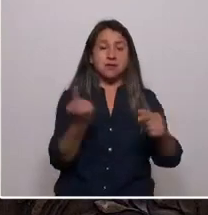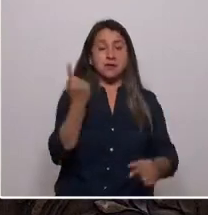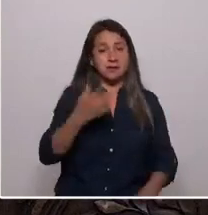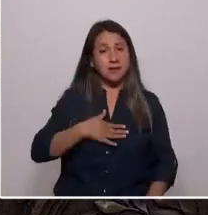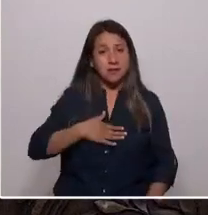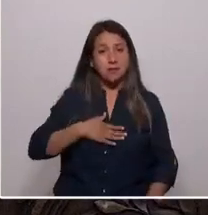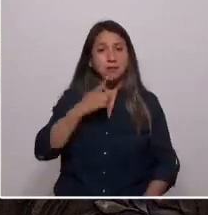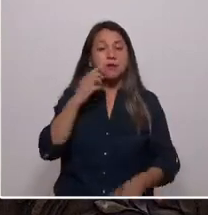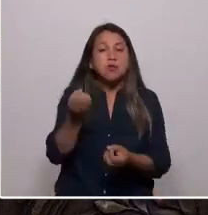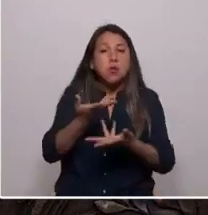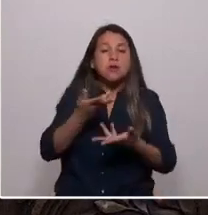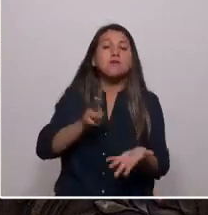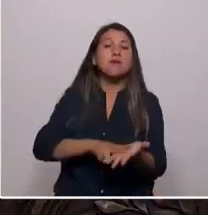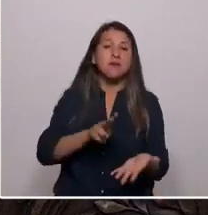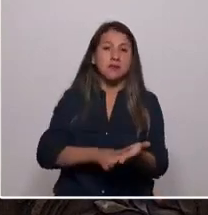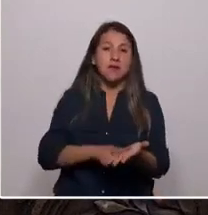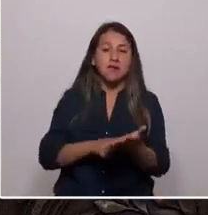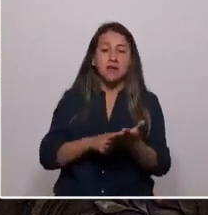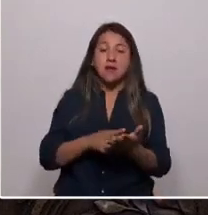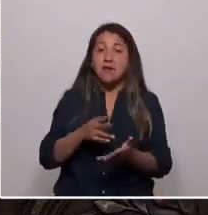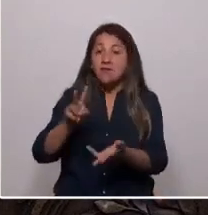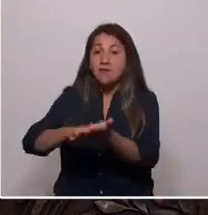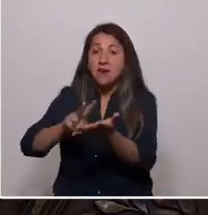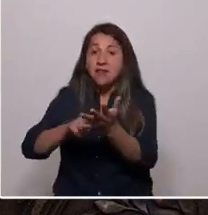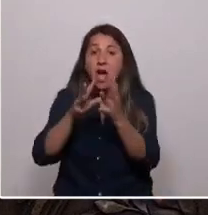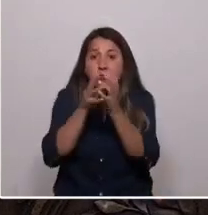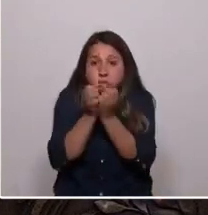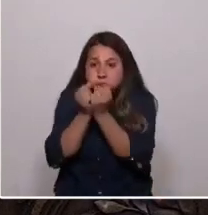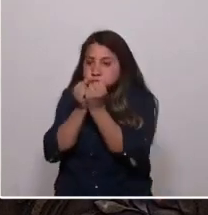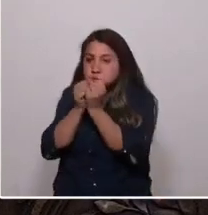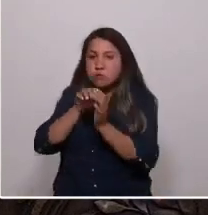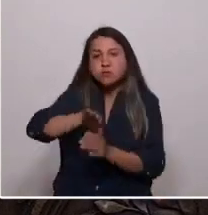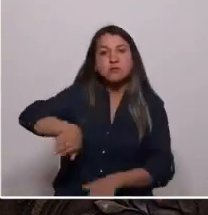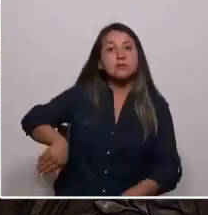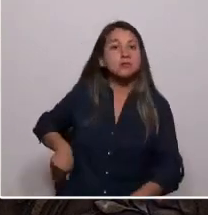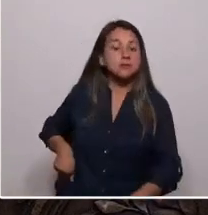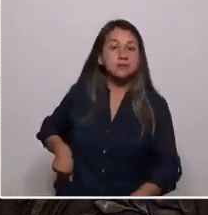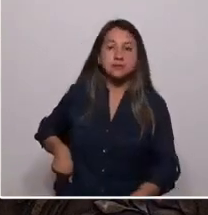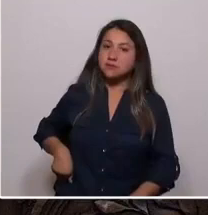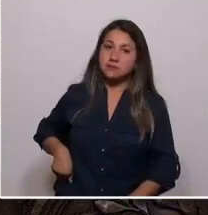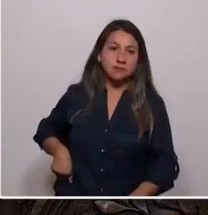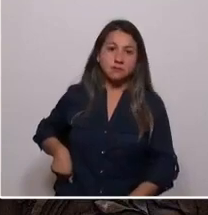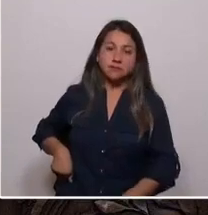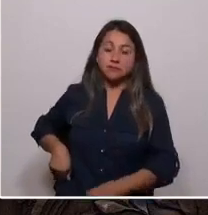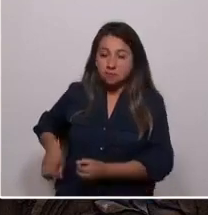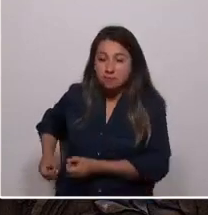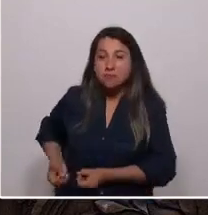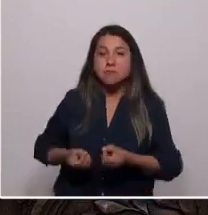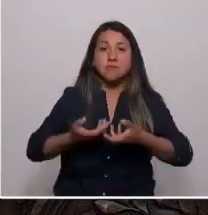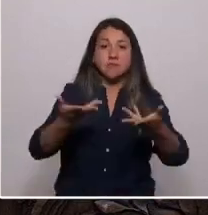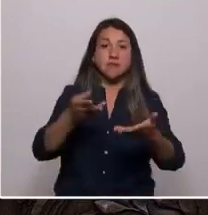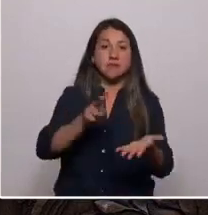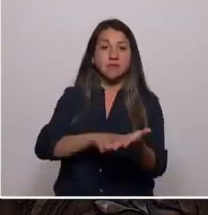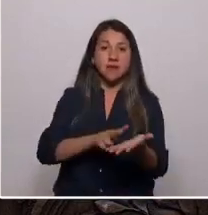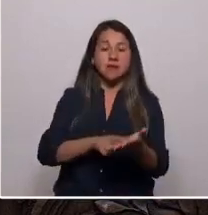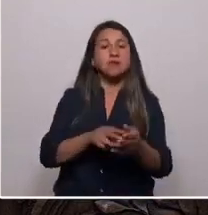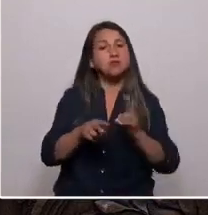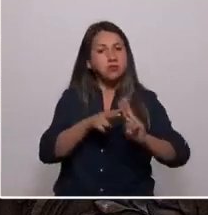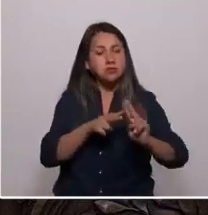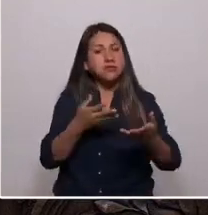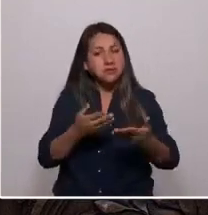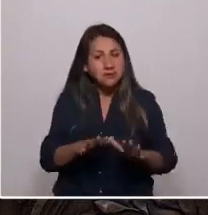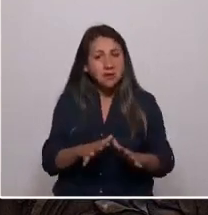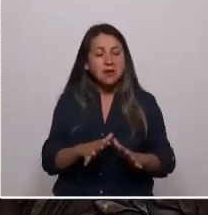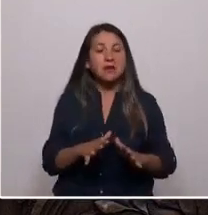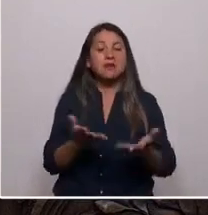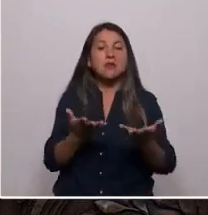Ocultar la verdad es un pecado y su confesión es la única absolución posible. La nueva constitución debe establecer